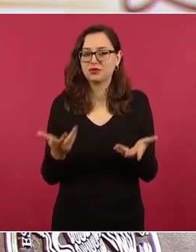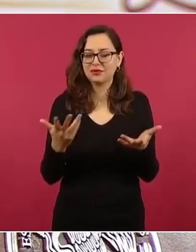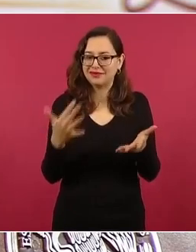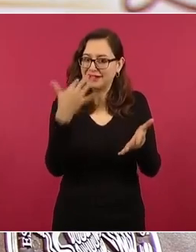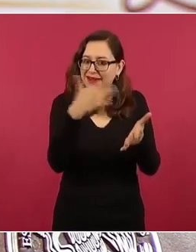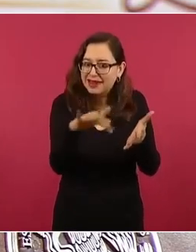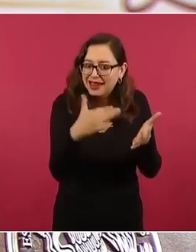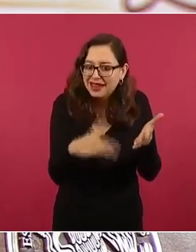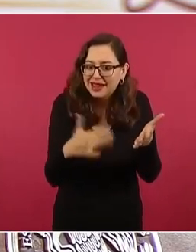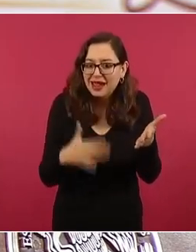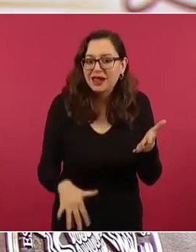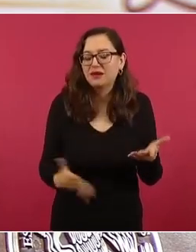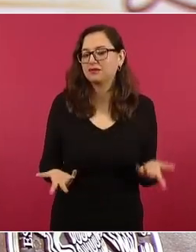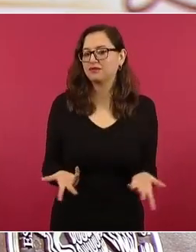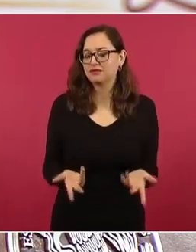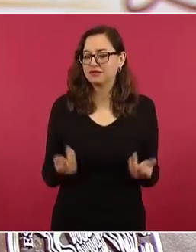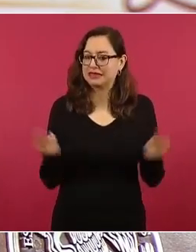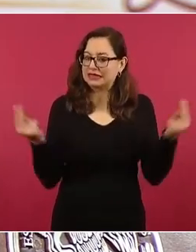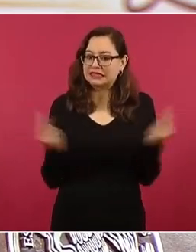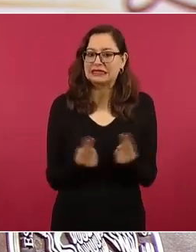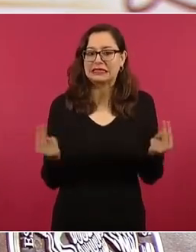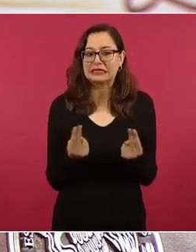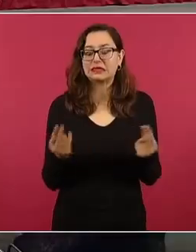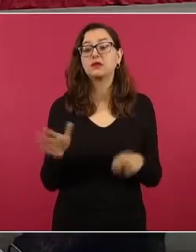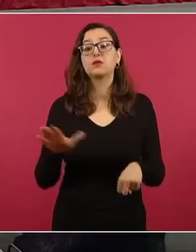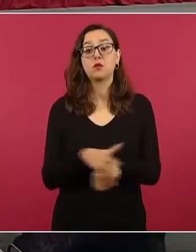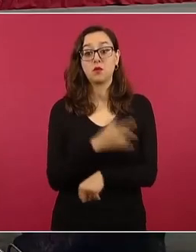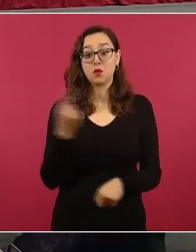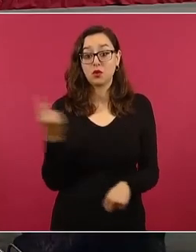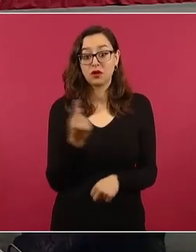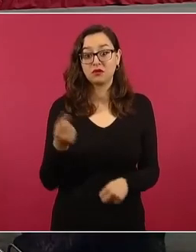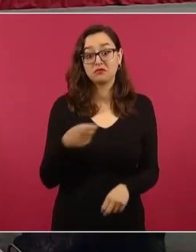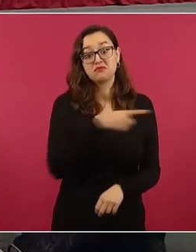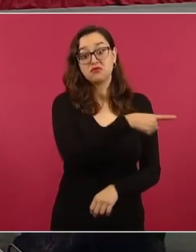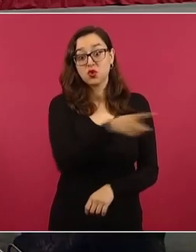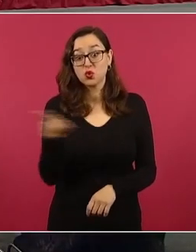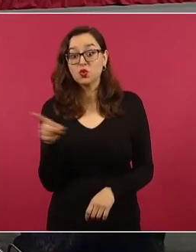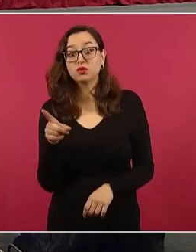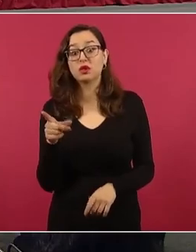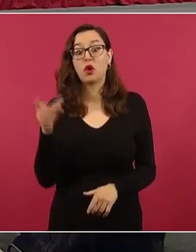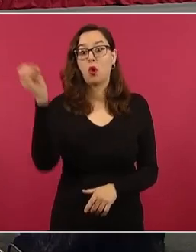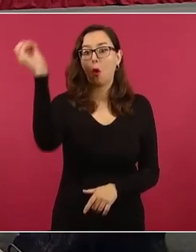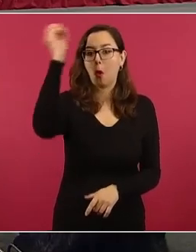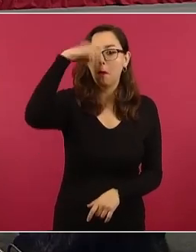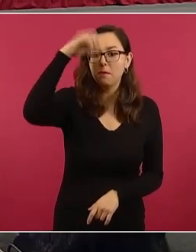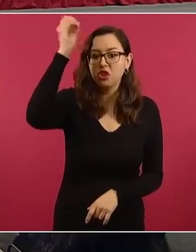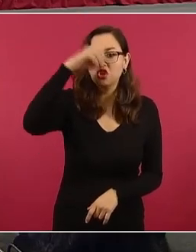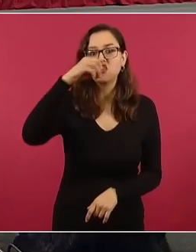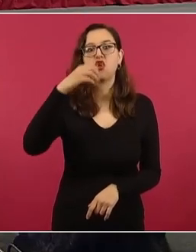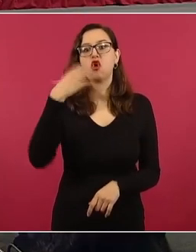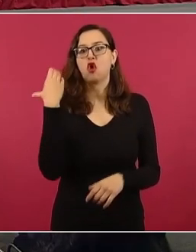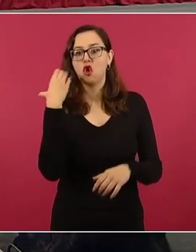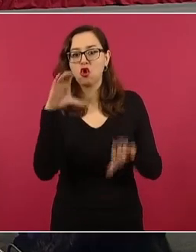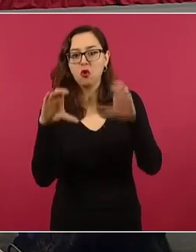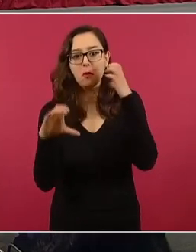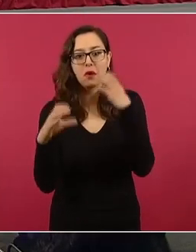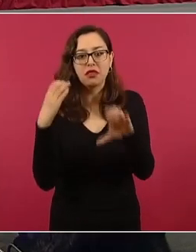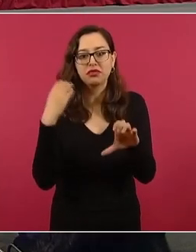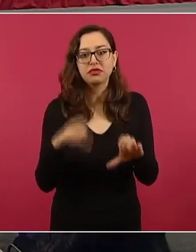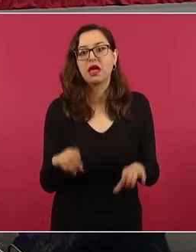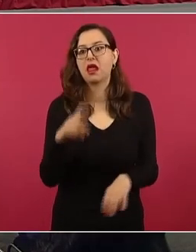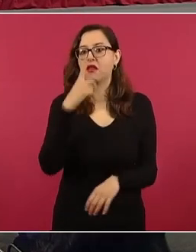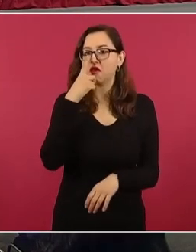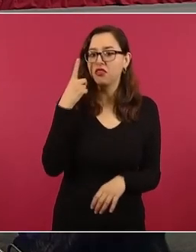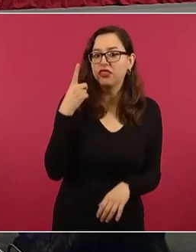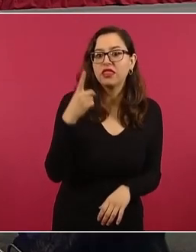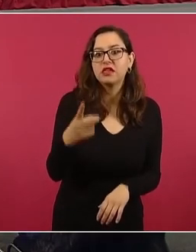observaciones que se han hecho al respecto, pues da cuenta de que afirmaciones o críticas que se plantean muestran